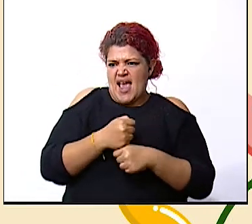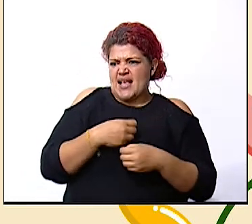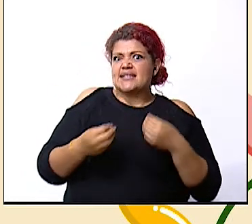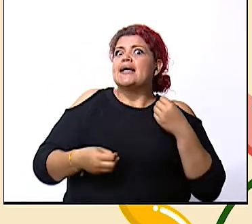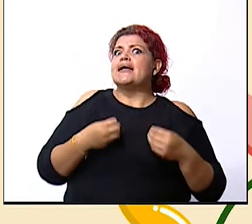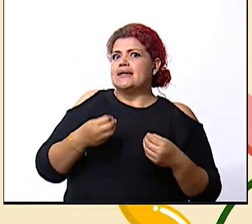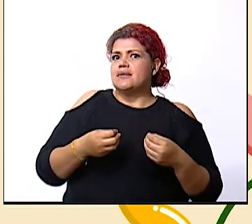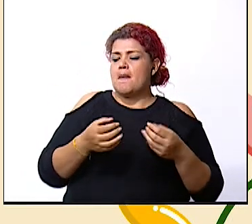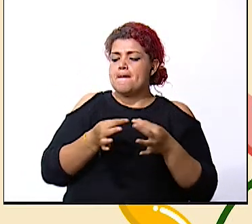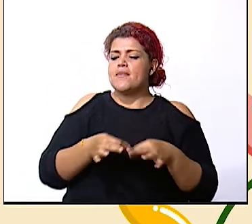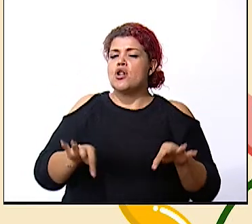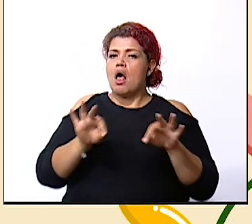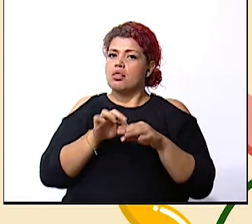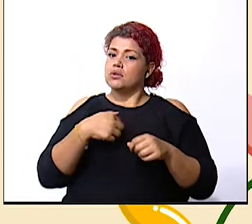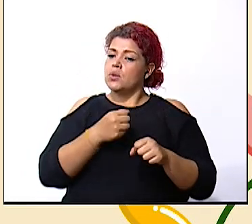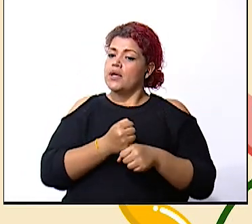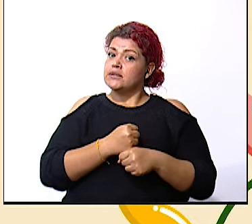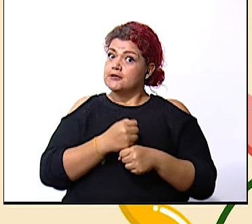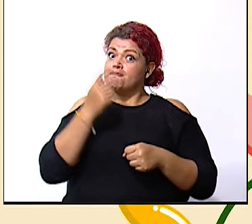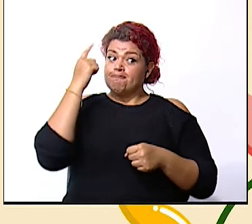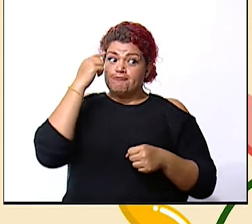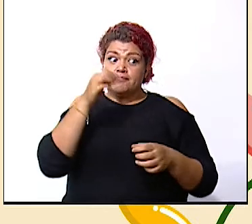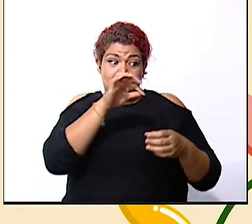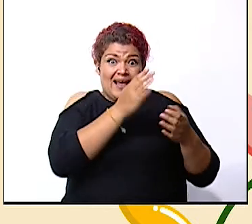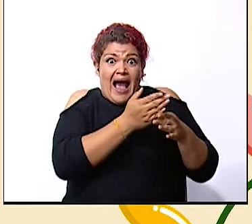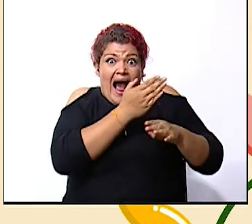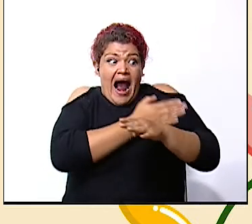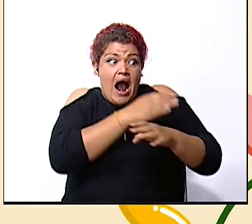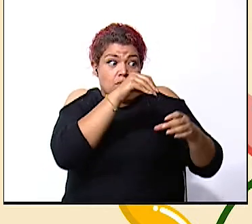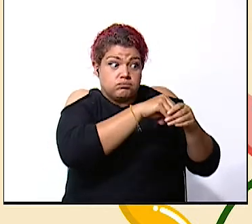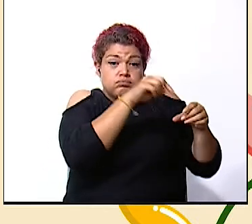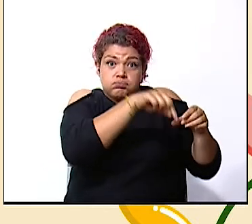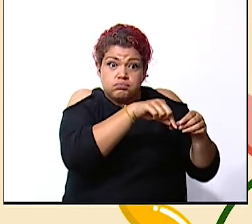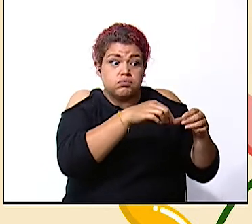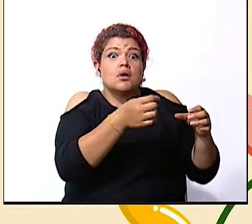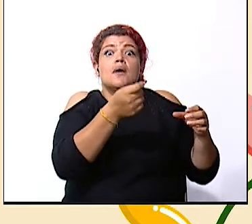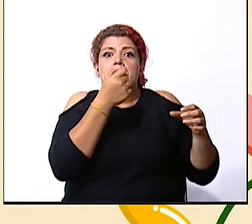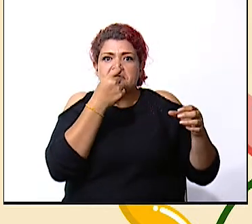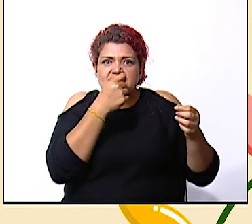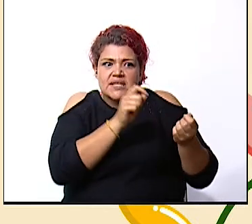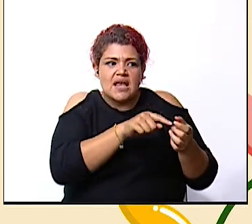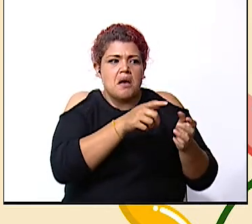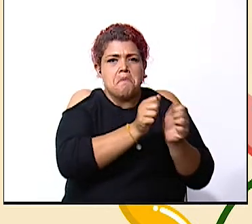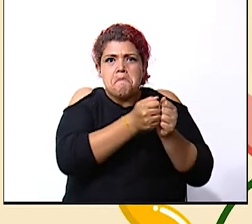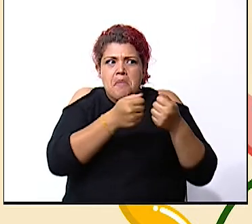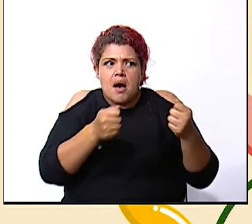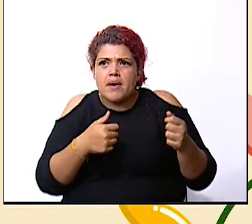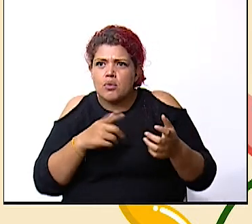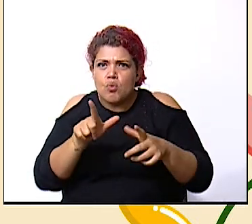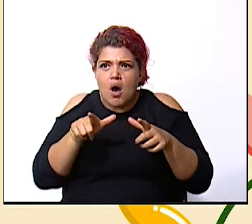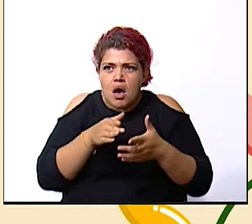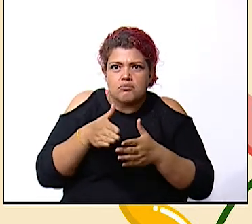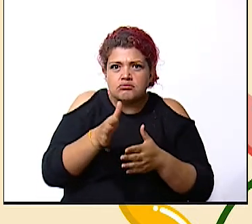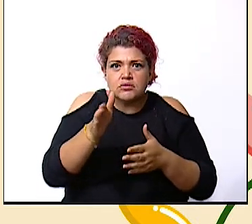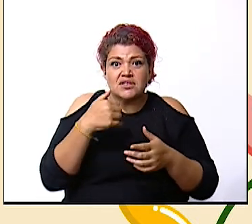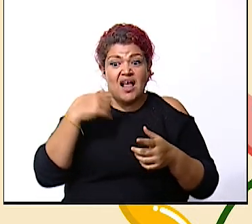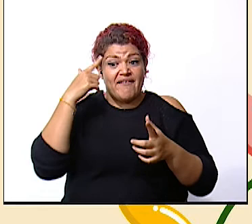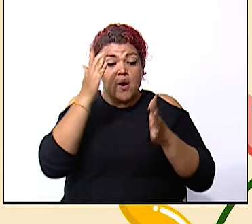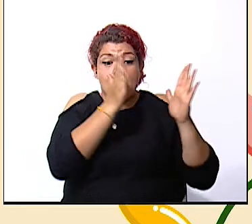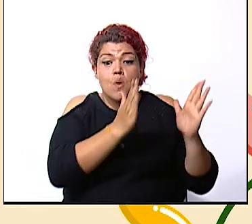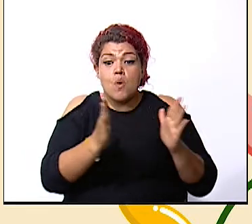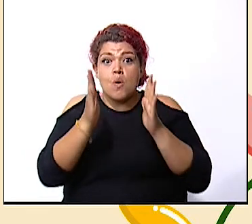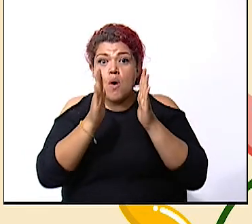lo más importante el botiquín ¿qué más tenemos que tener? el mapa tenemos que tener una organización